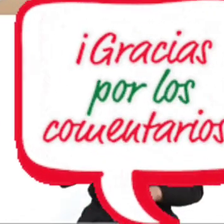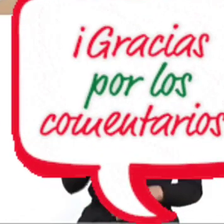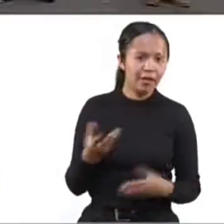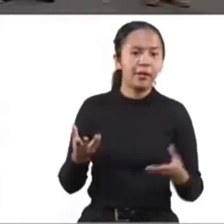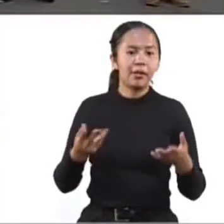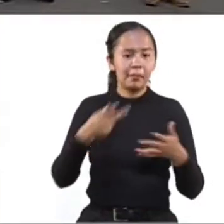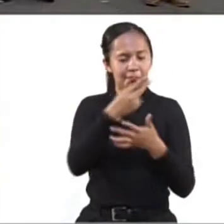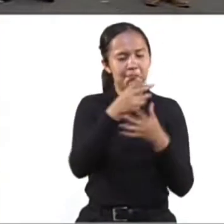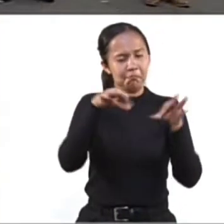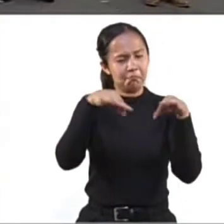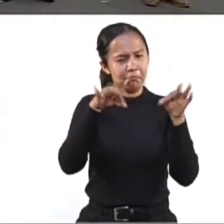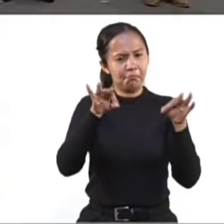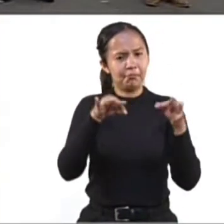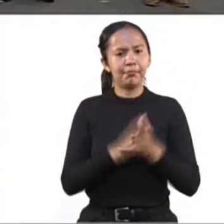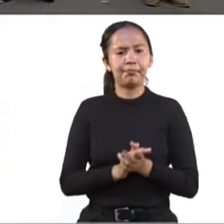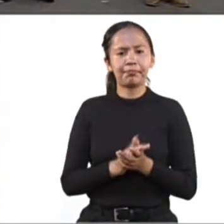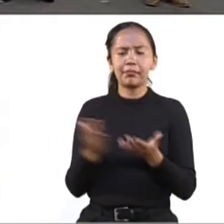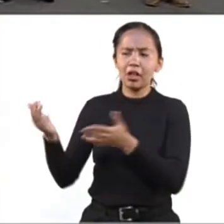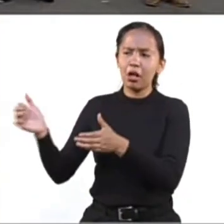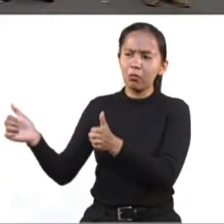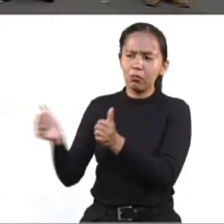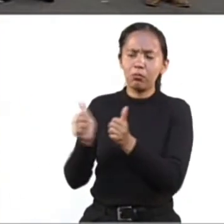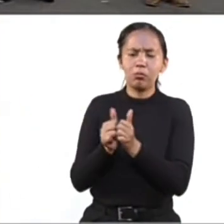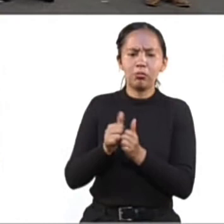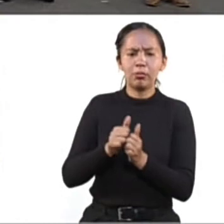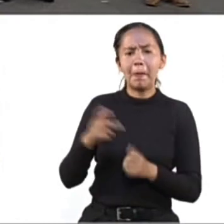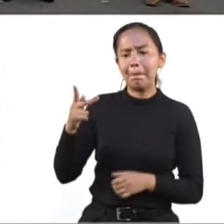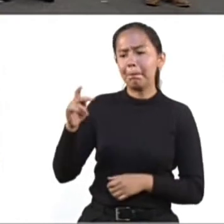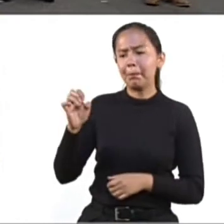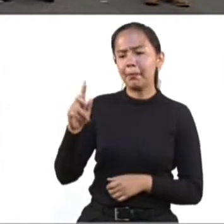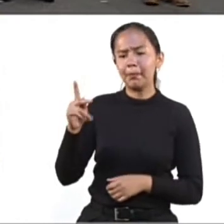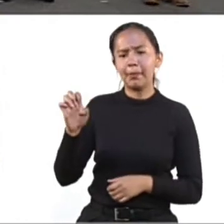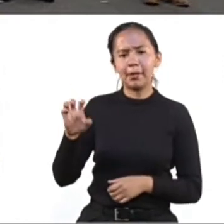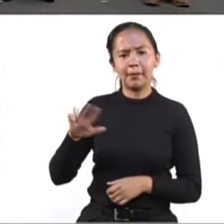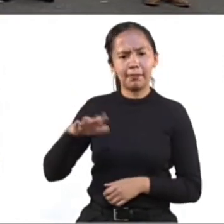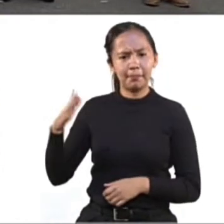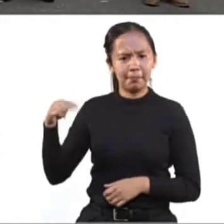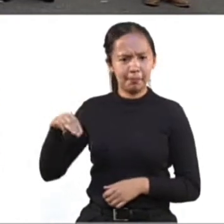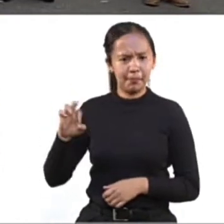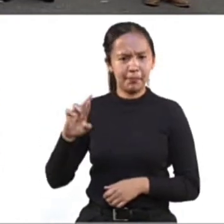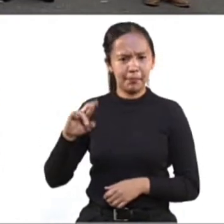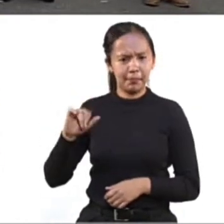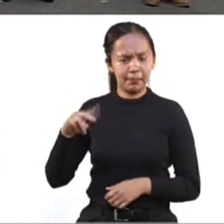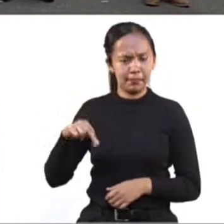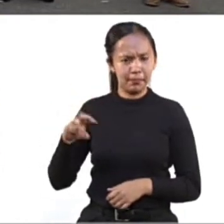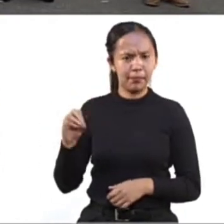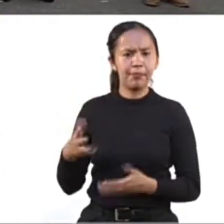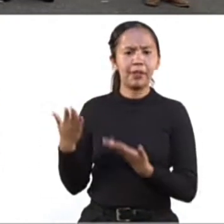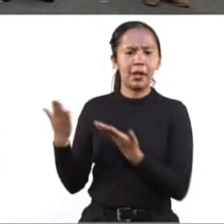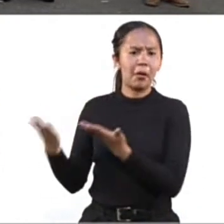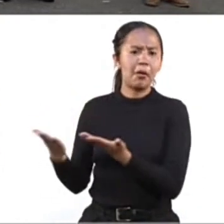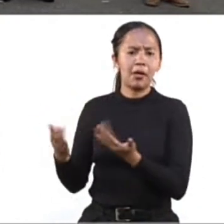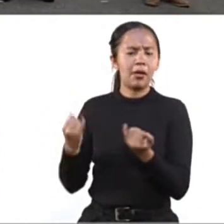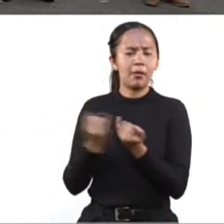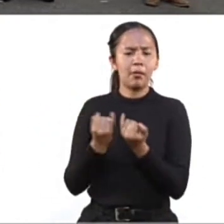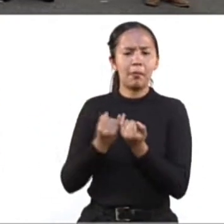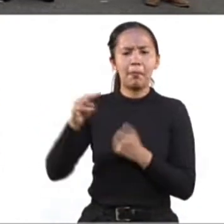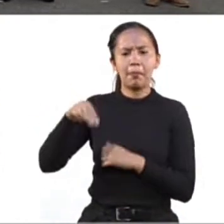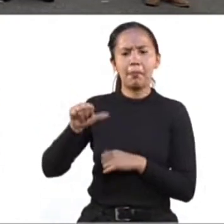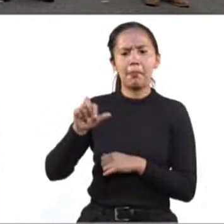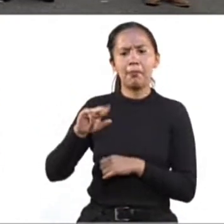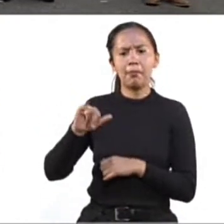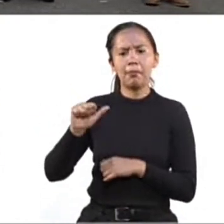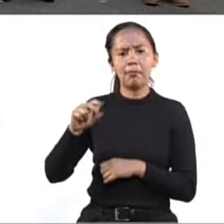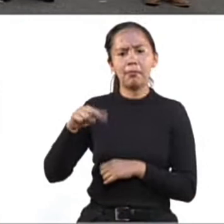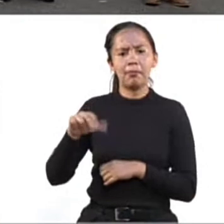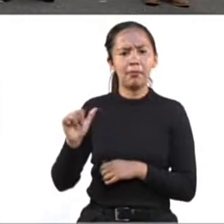José Antonio Peña Merino, Pepe Merino, titular de la DIP, María Adriana Báez, directora